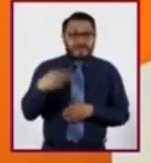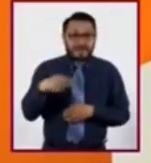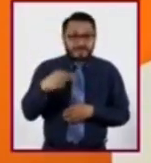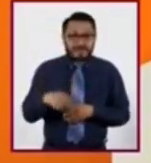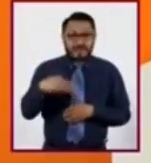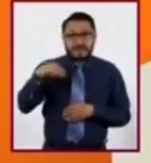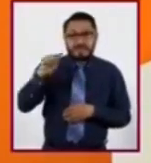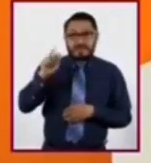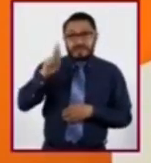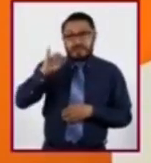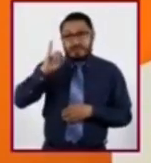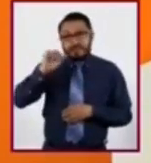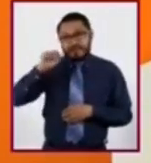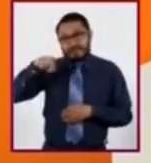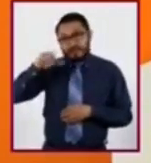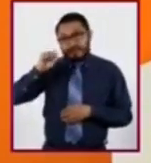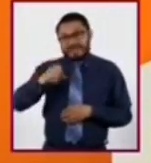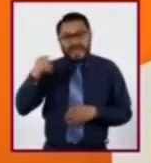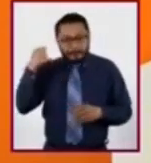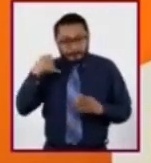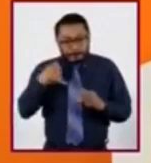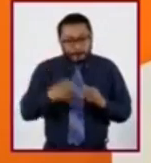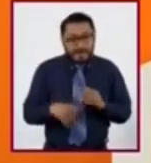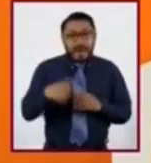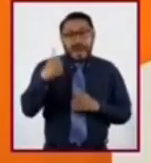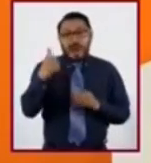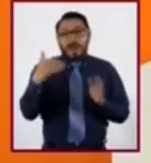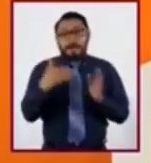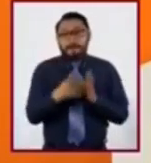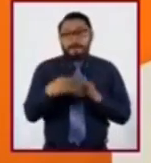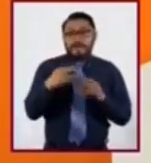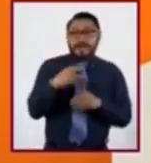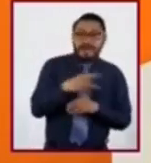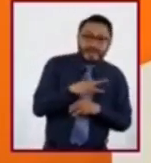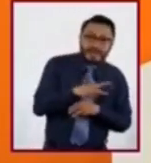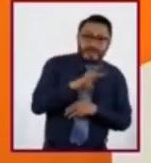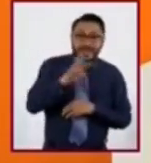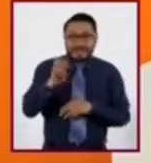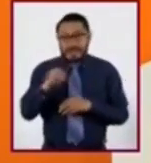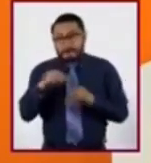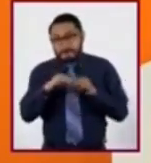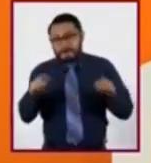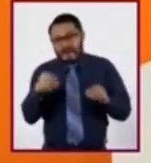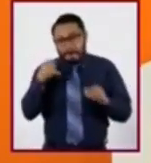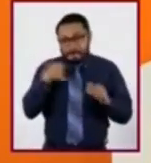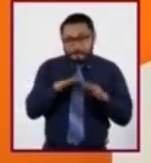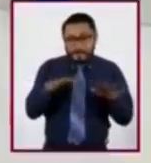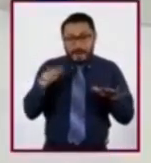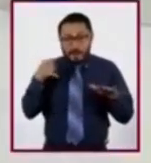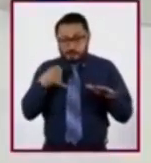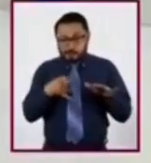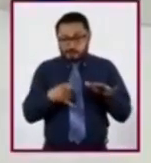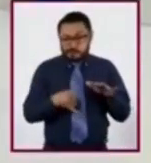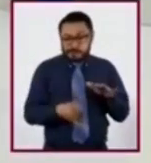de las Marianas, con una profundidad de 11,300 metros debajo del nivel del mar.